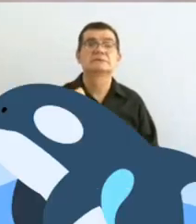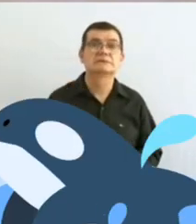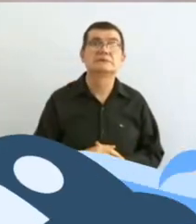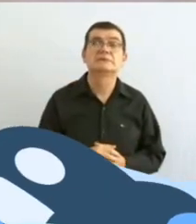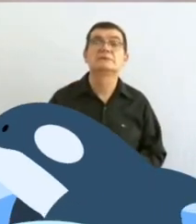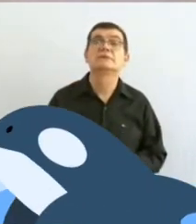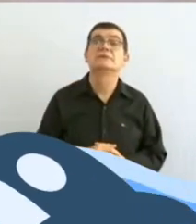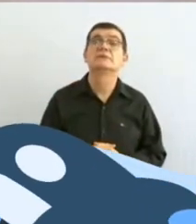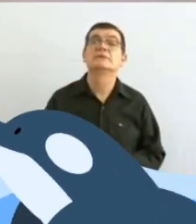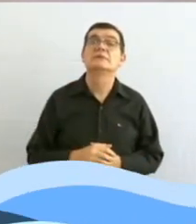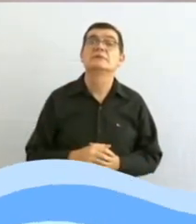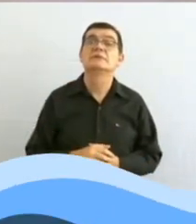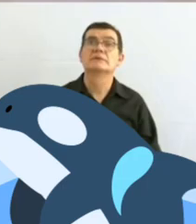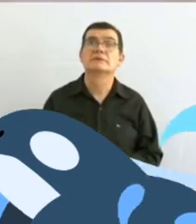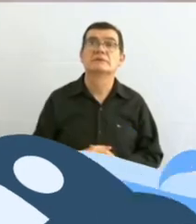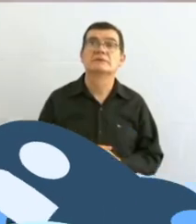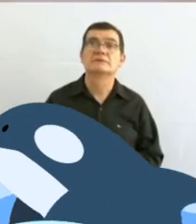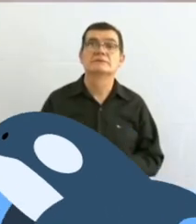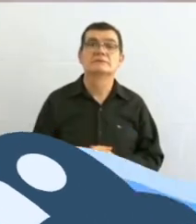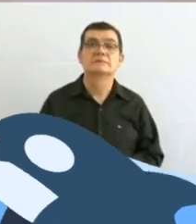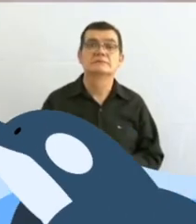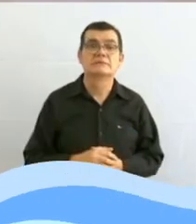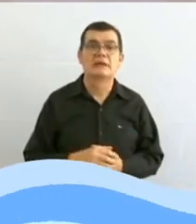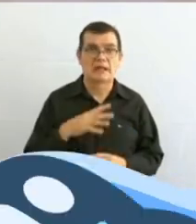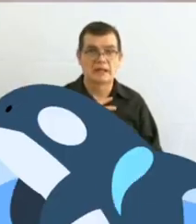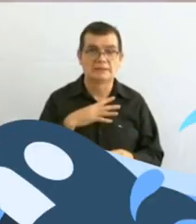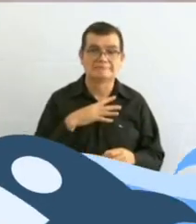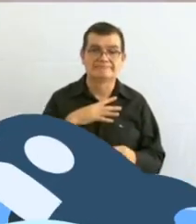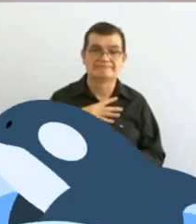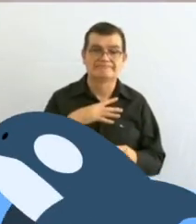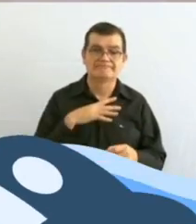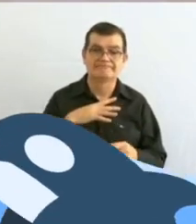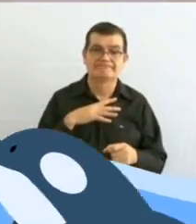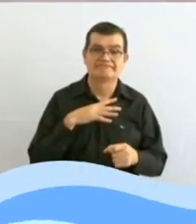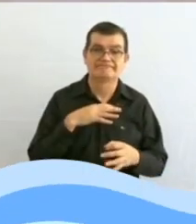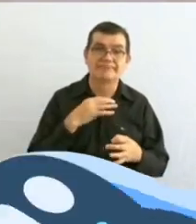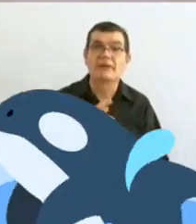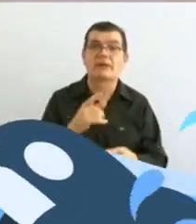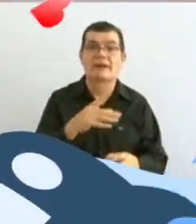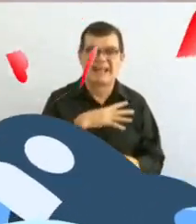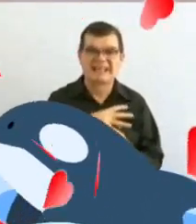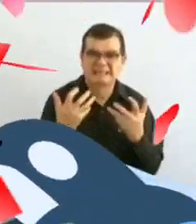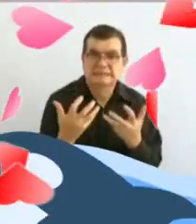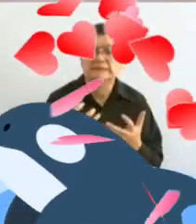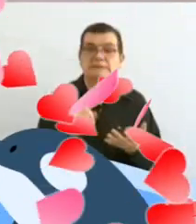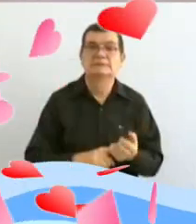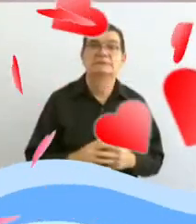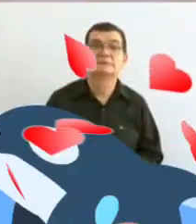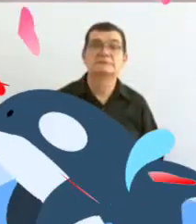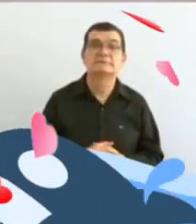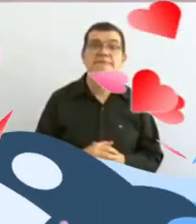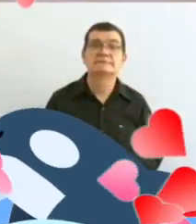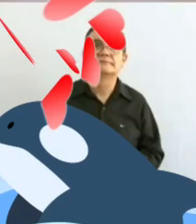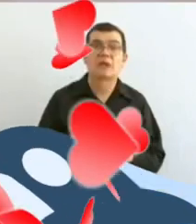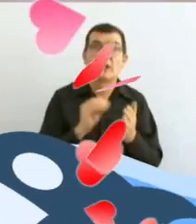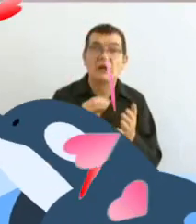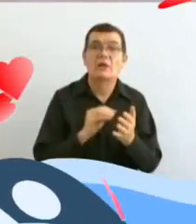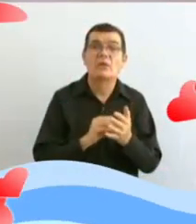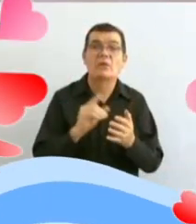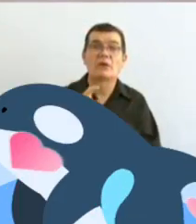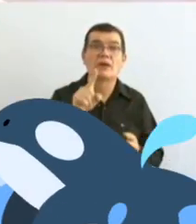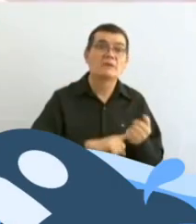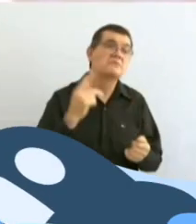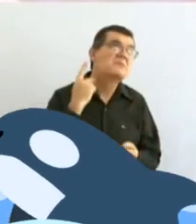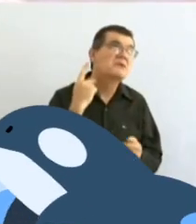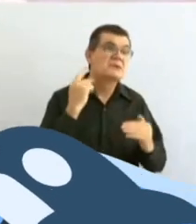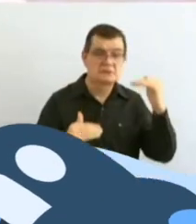influye. Porque hay pasión. Y aún cuando la